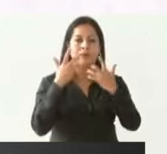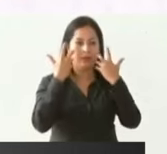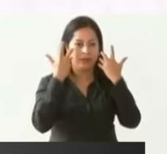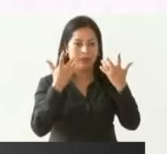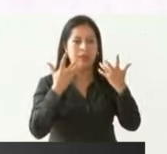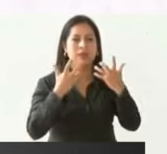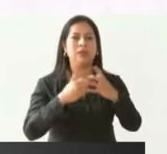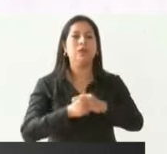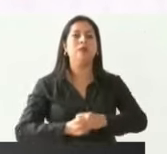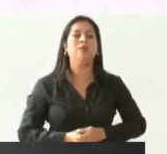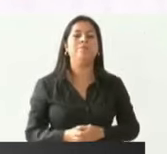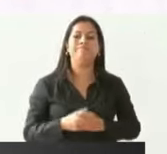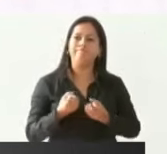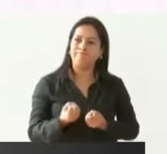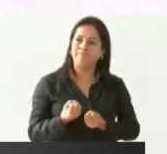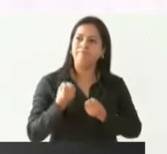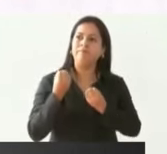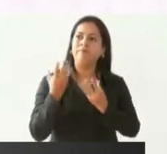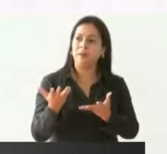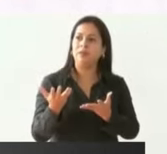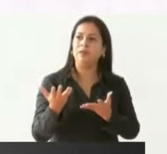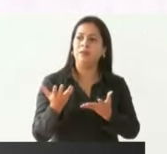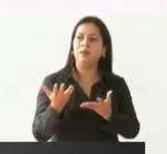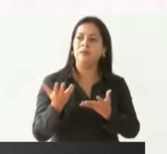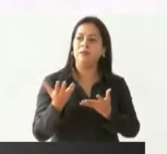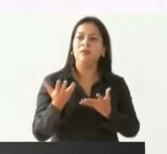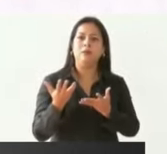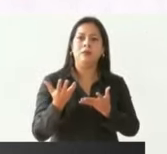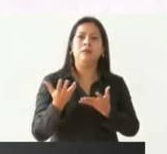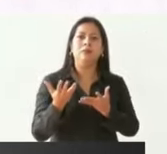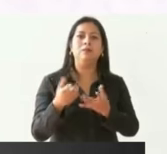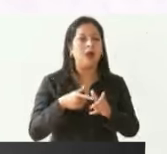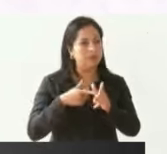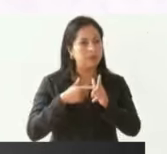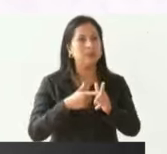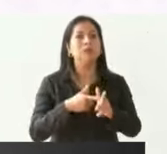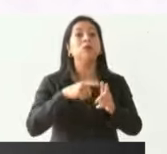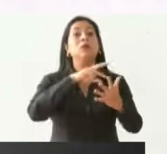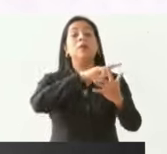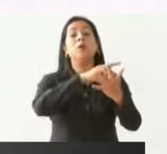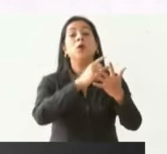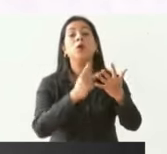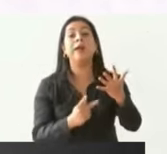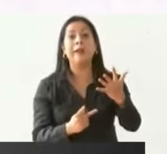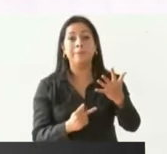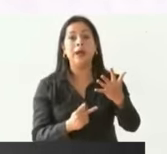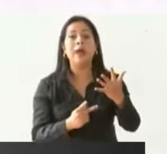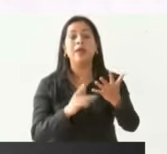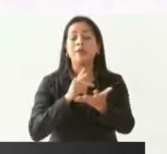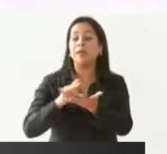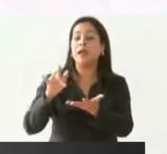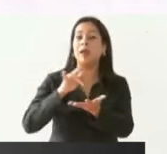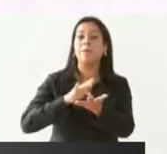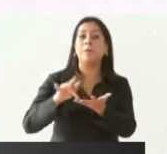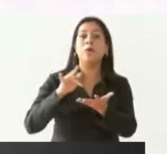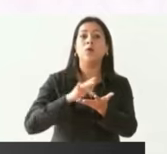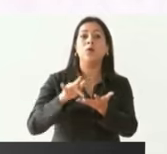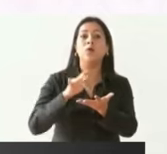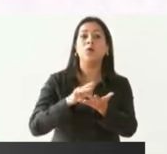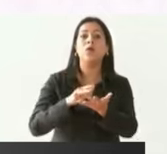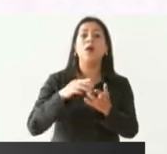decirles que vamos a continuar con el programa de apoyo al